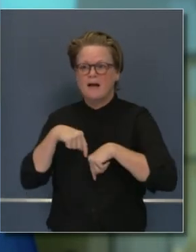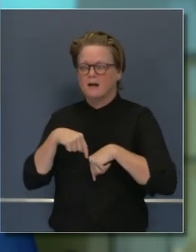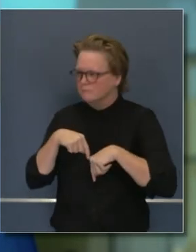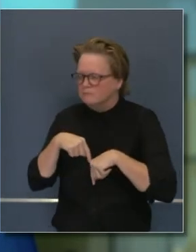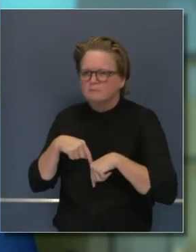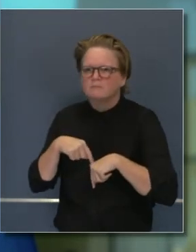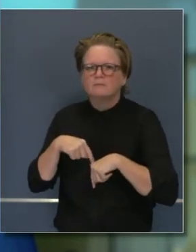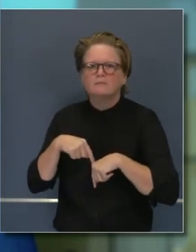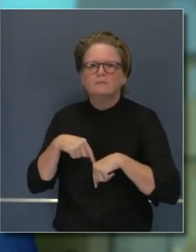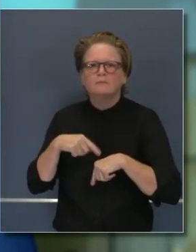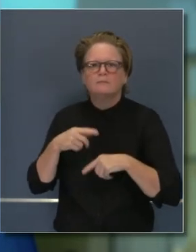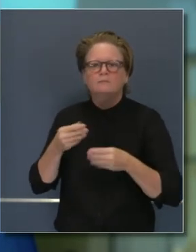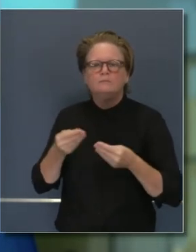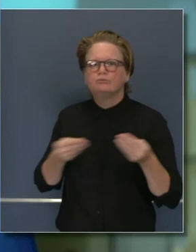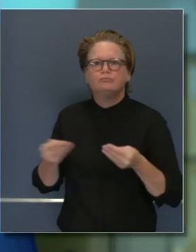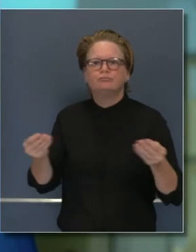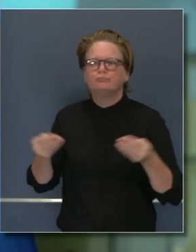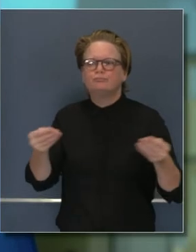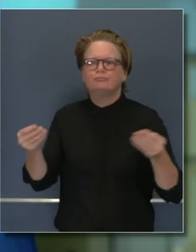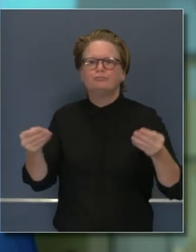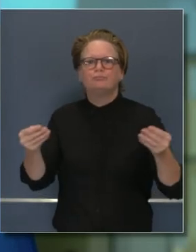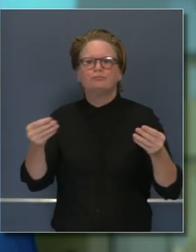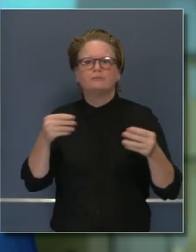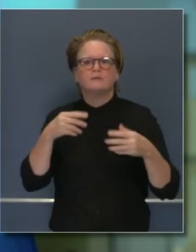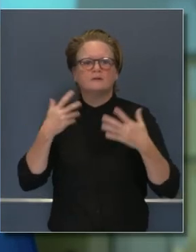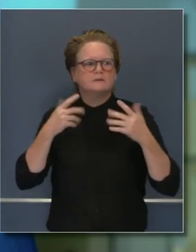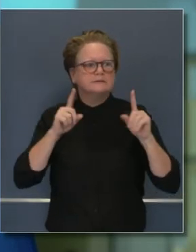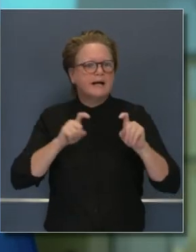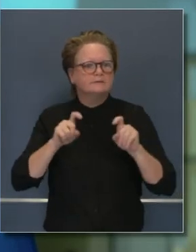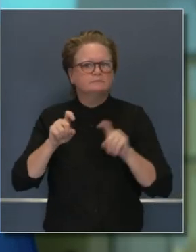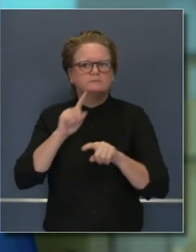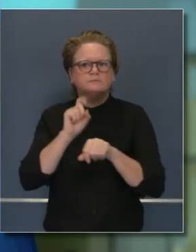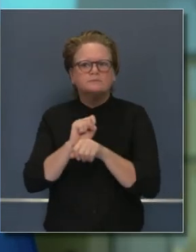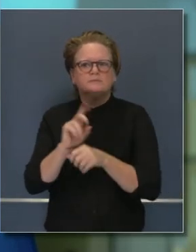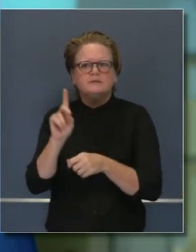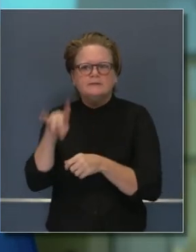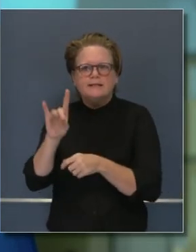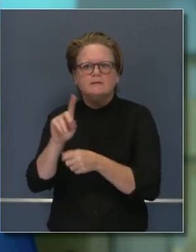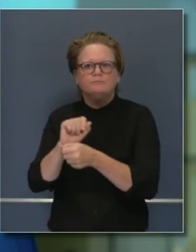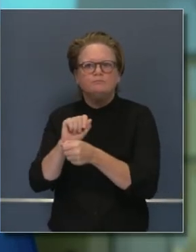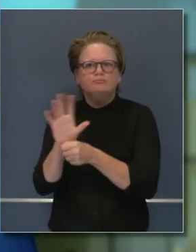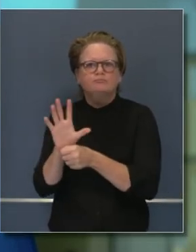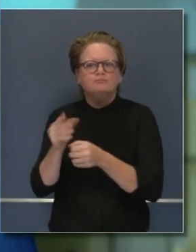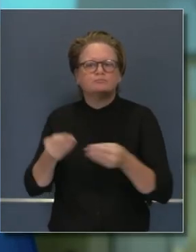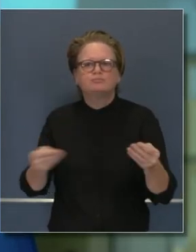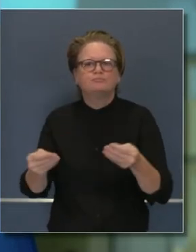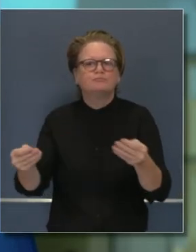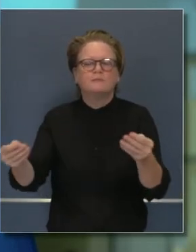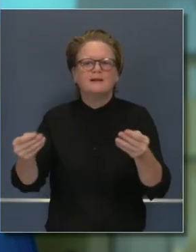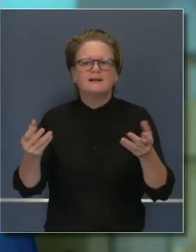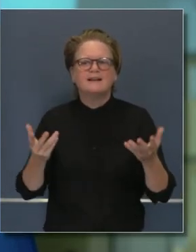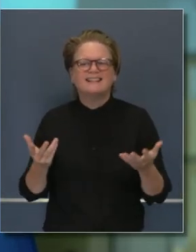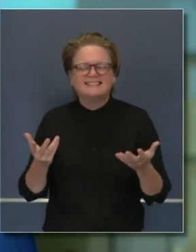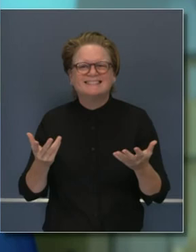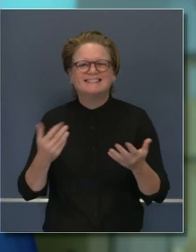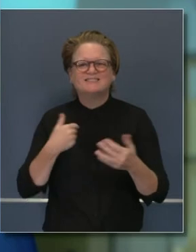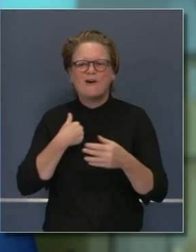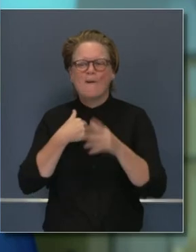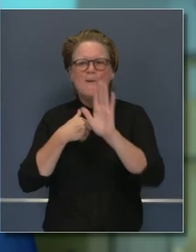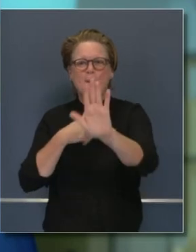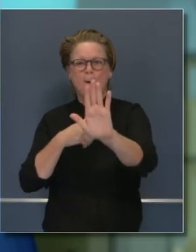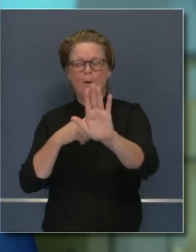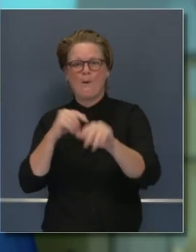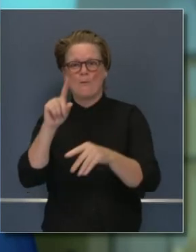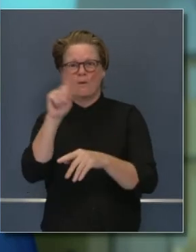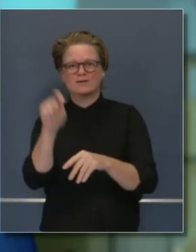de individuos jóvenes, sanos, con resultados positivos y miembros de sus familias. Así que estamos rastreando a estos individuos